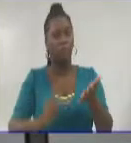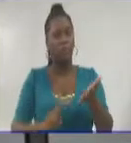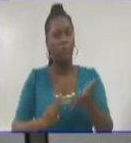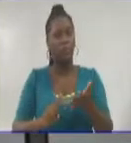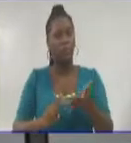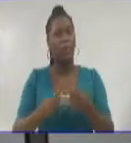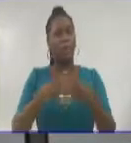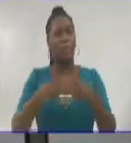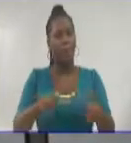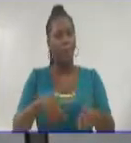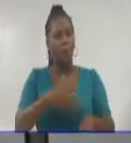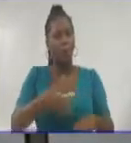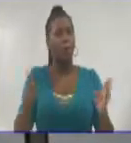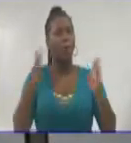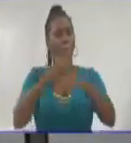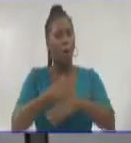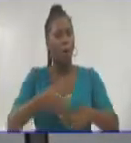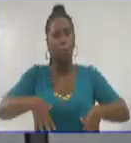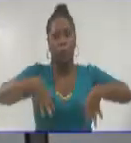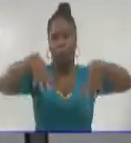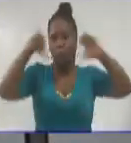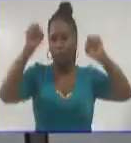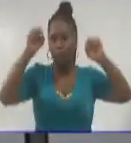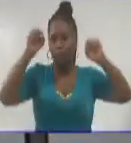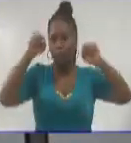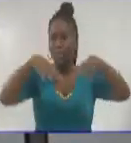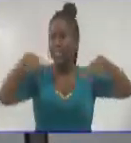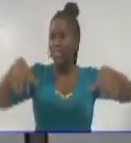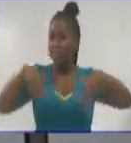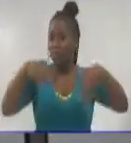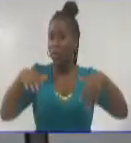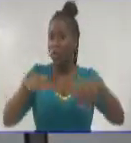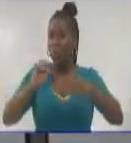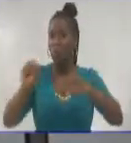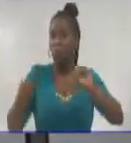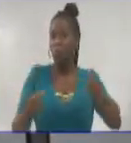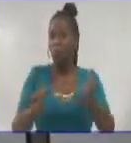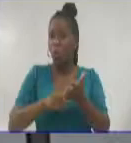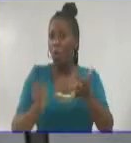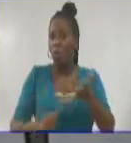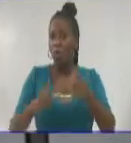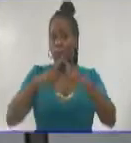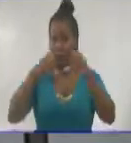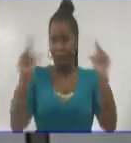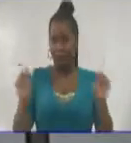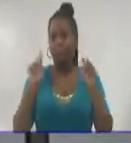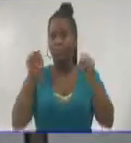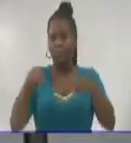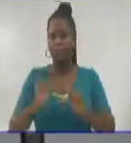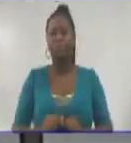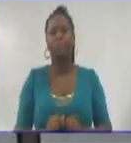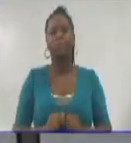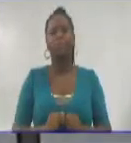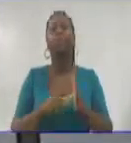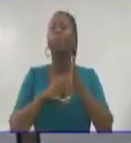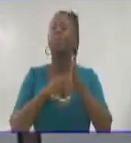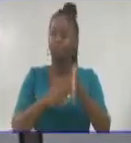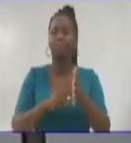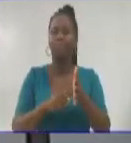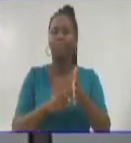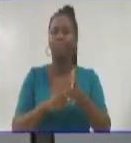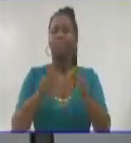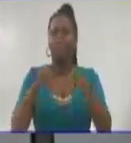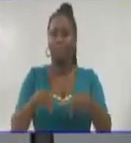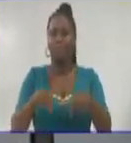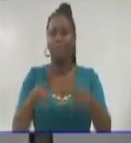evitar los molestos apagones, sobre todo en la situación energética que tiene nuestro país. Es la mirada que queríamos